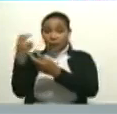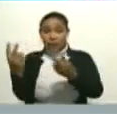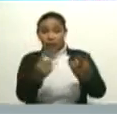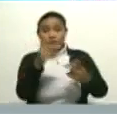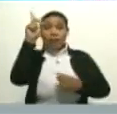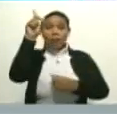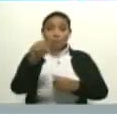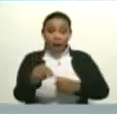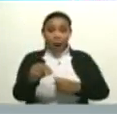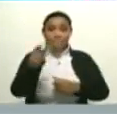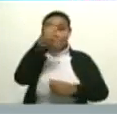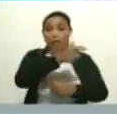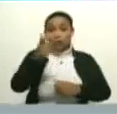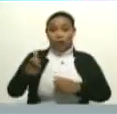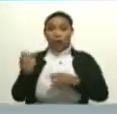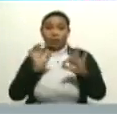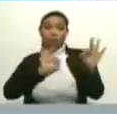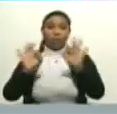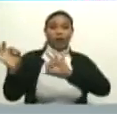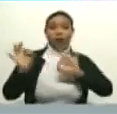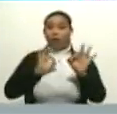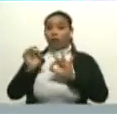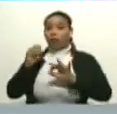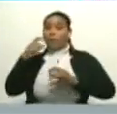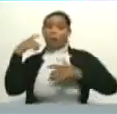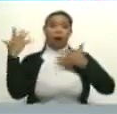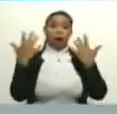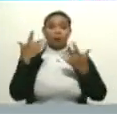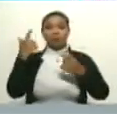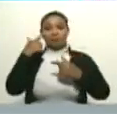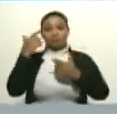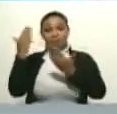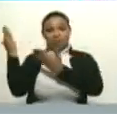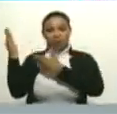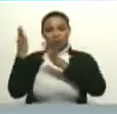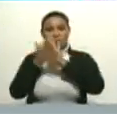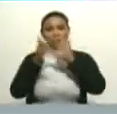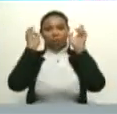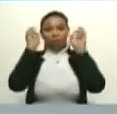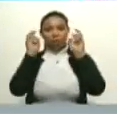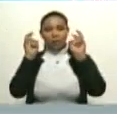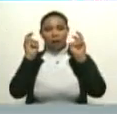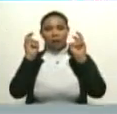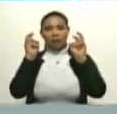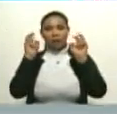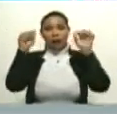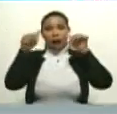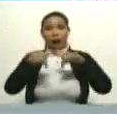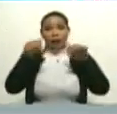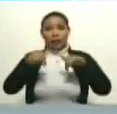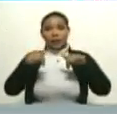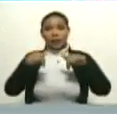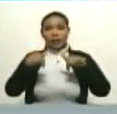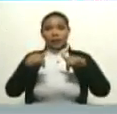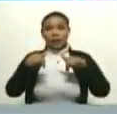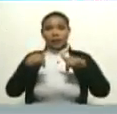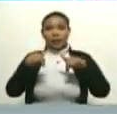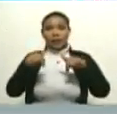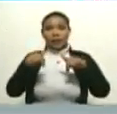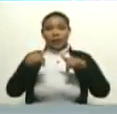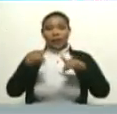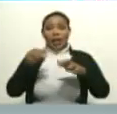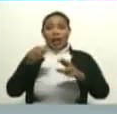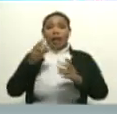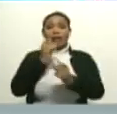actrices, actores, directores. Vamos a hablar un rato sobre esto. Vamos a hablar aquí en medio de redes y